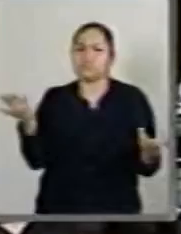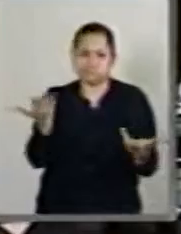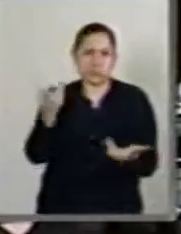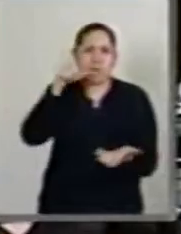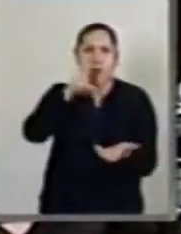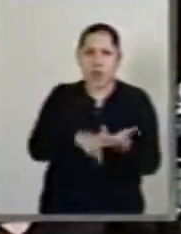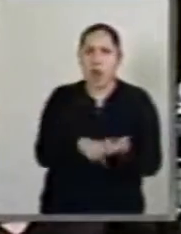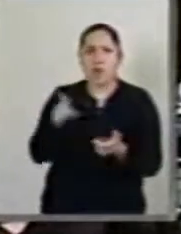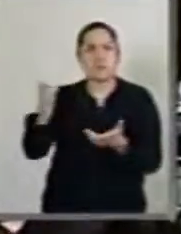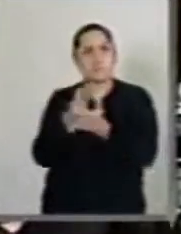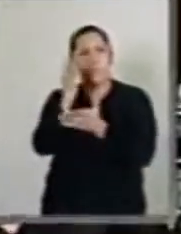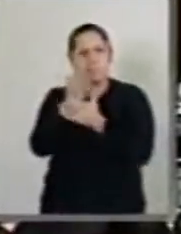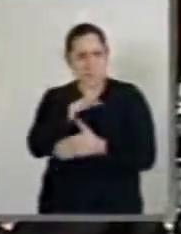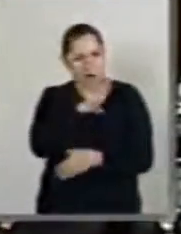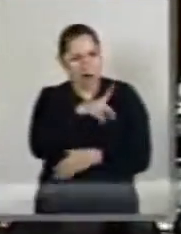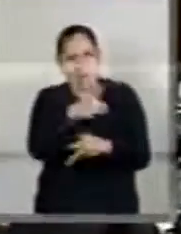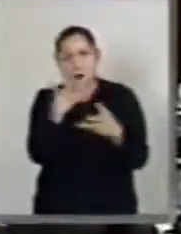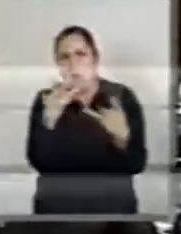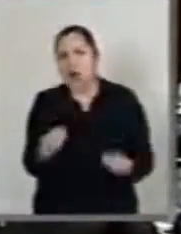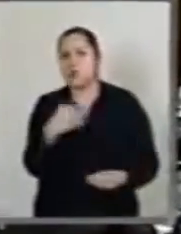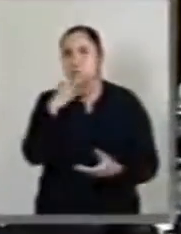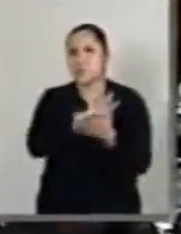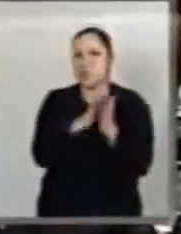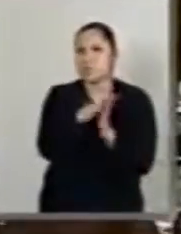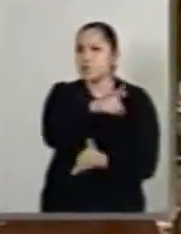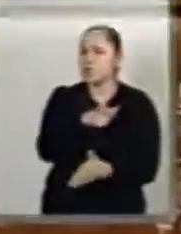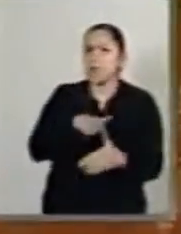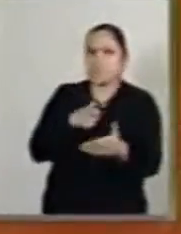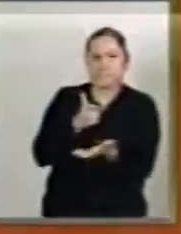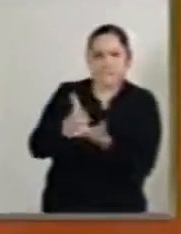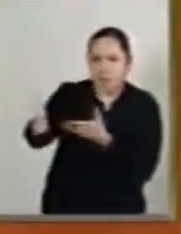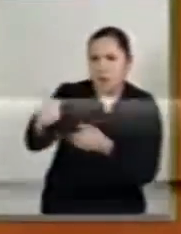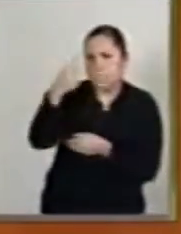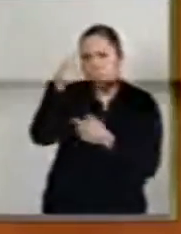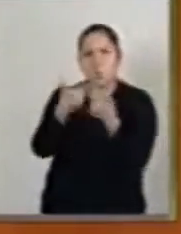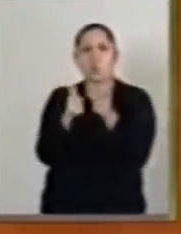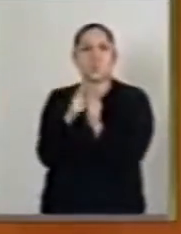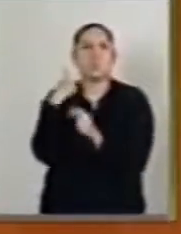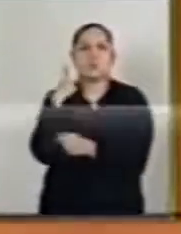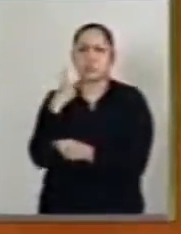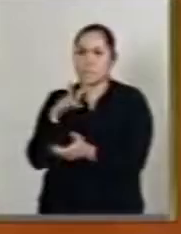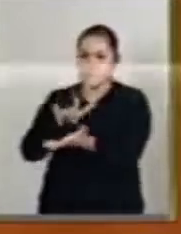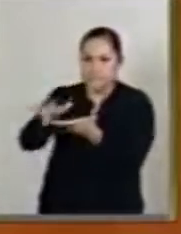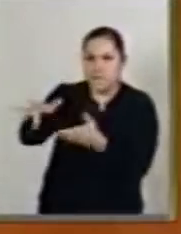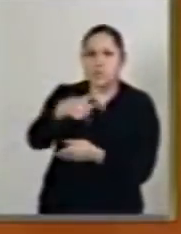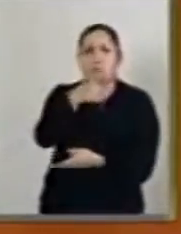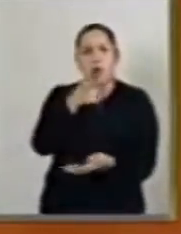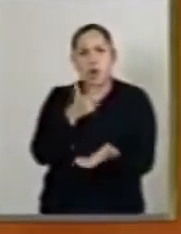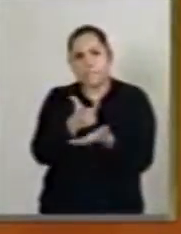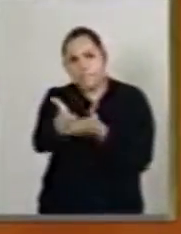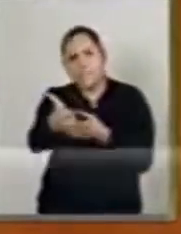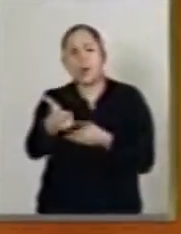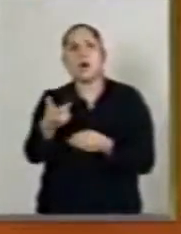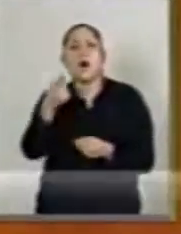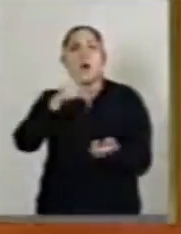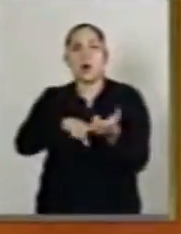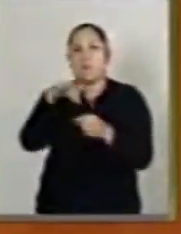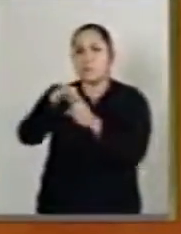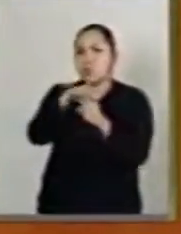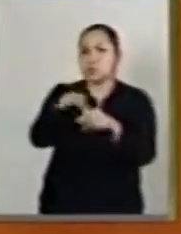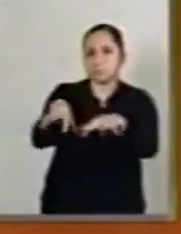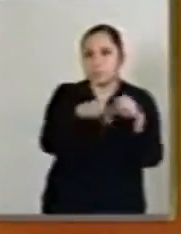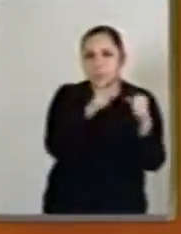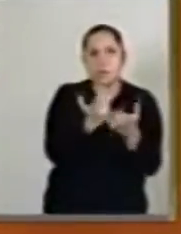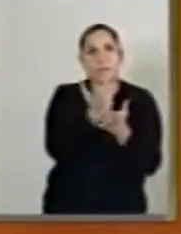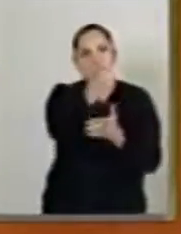pagan espectaculares, que pagan aviones, que pagan autos, que pagan oficinas de todos los partidos políticos. Y eso era lo que evitaba la